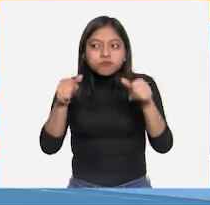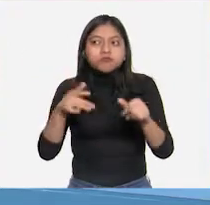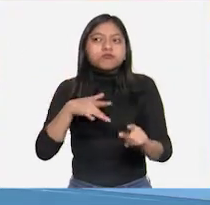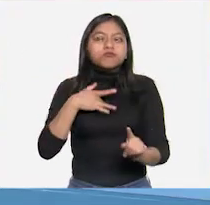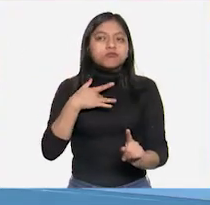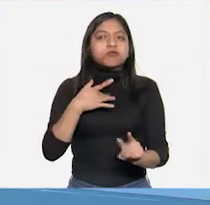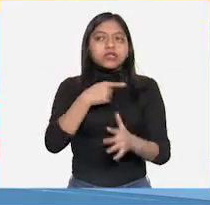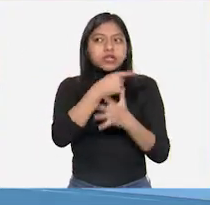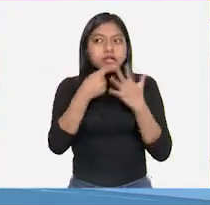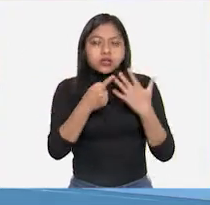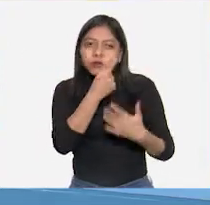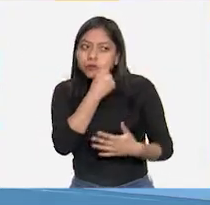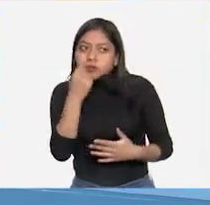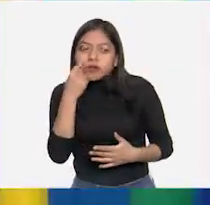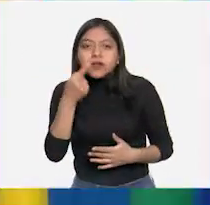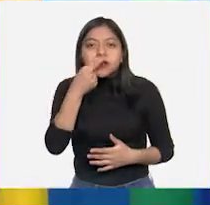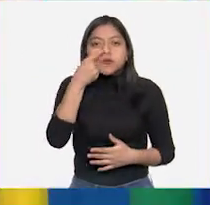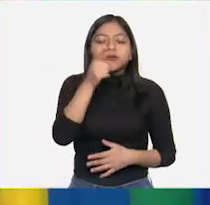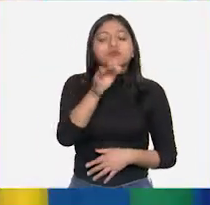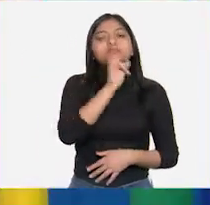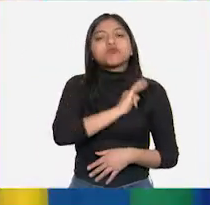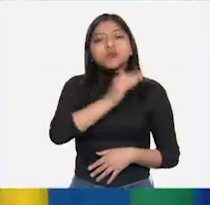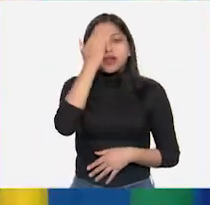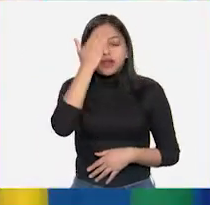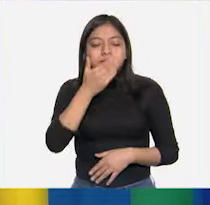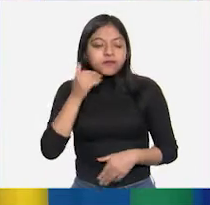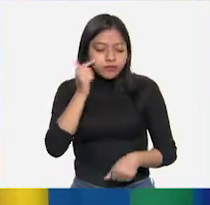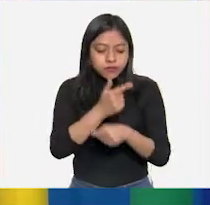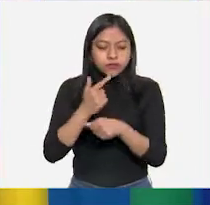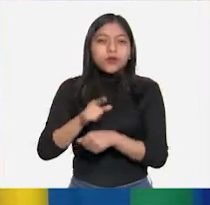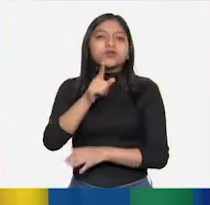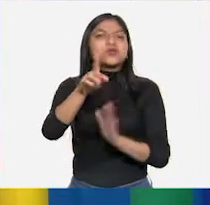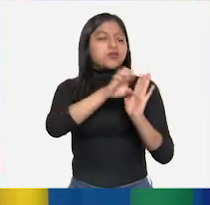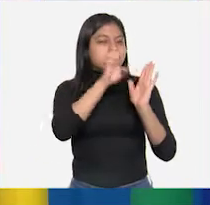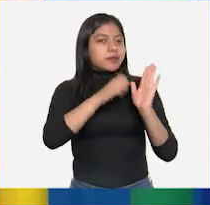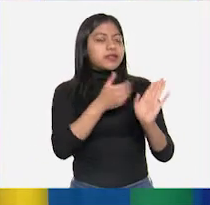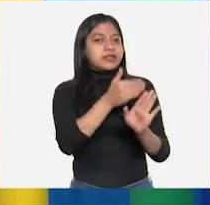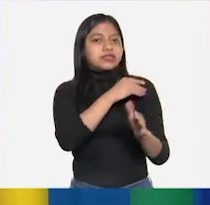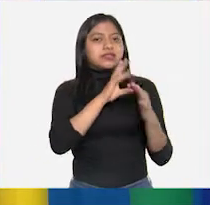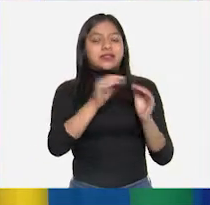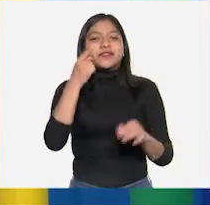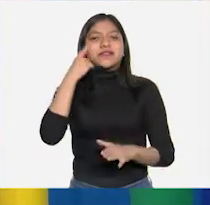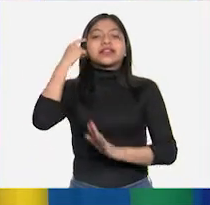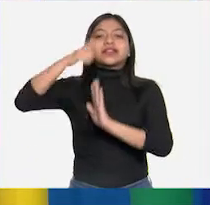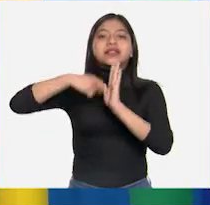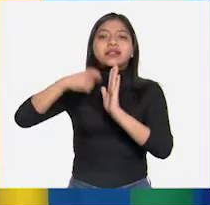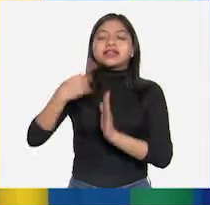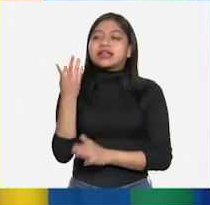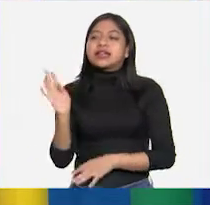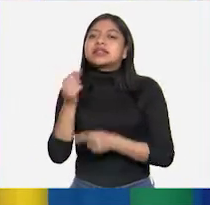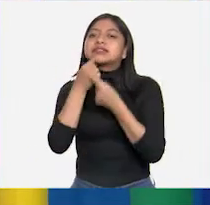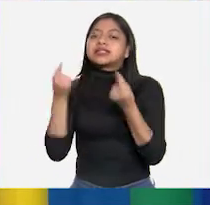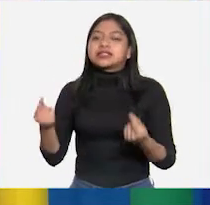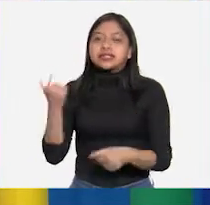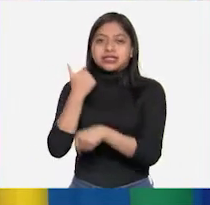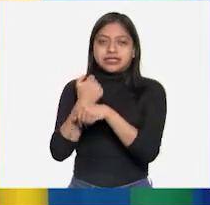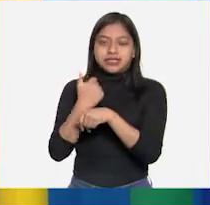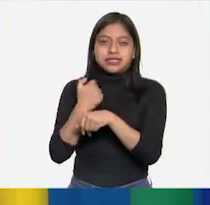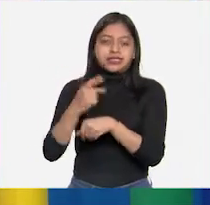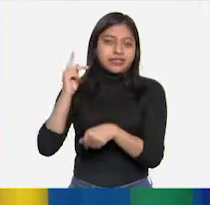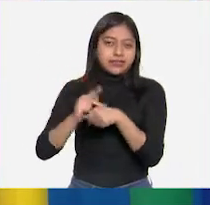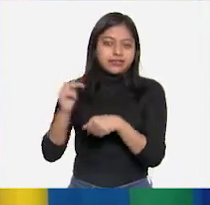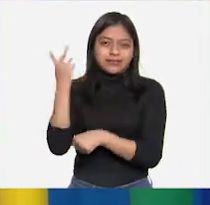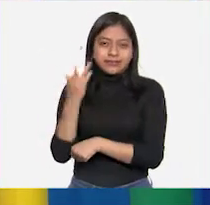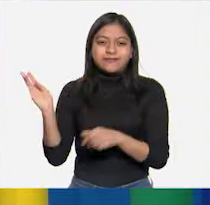nuestras habilidades. Pues, como un ejemplo de eso que mencionas, vamos a ver una cápsula con niños de sexto grado que nos van a explicar